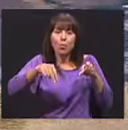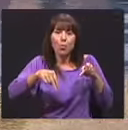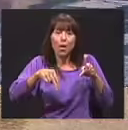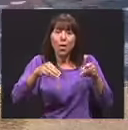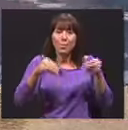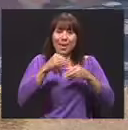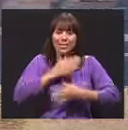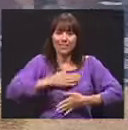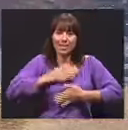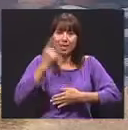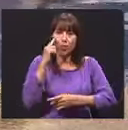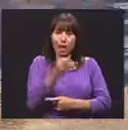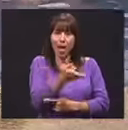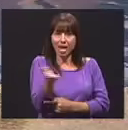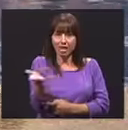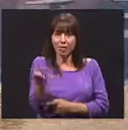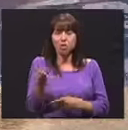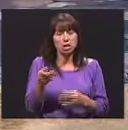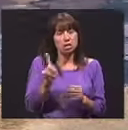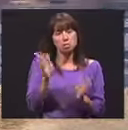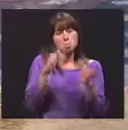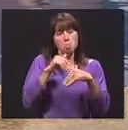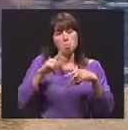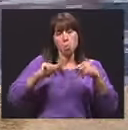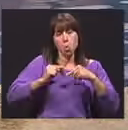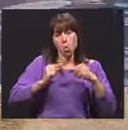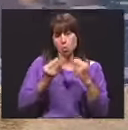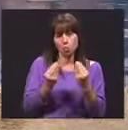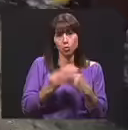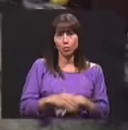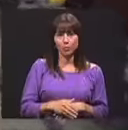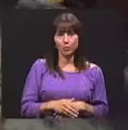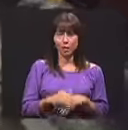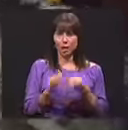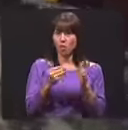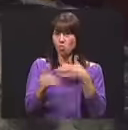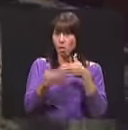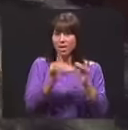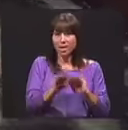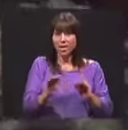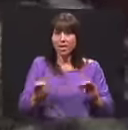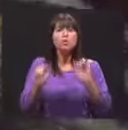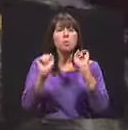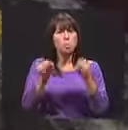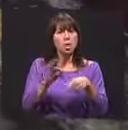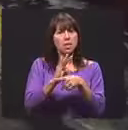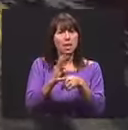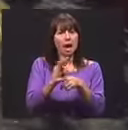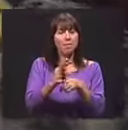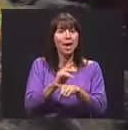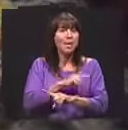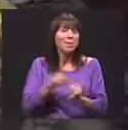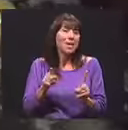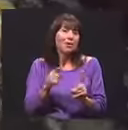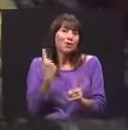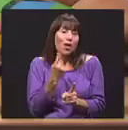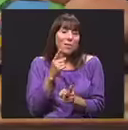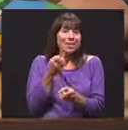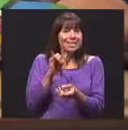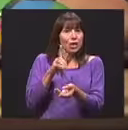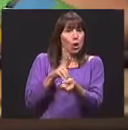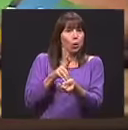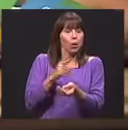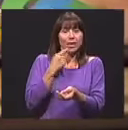es un poco más divertido para ellos y mucho menos doloroso. Todo niño califica para la terapia siempre y cuando no exista